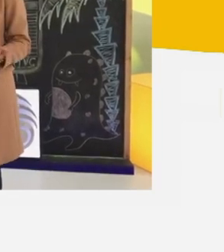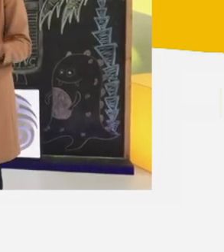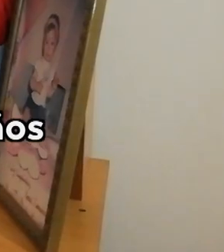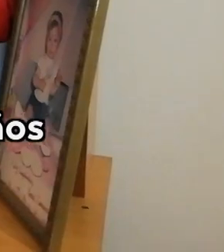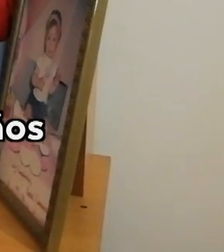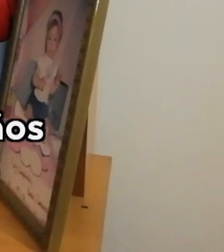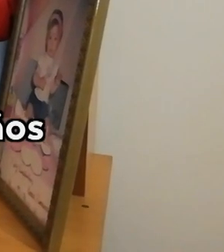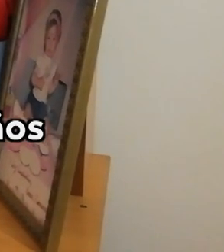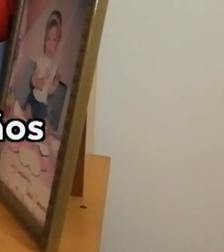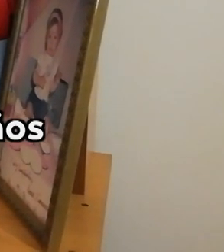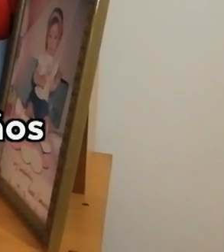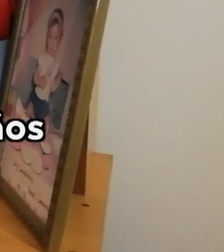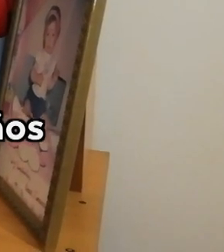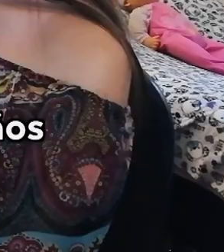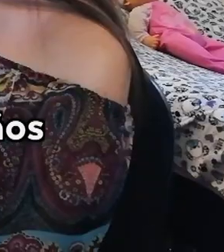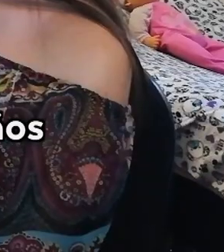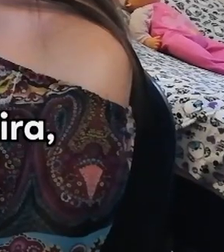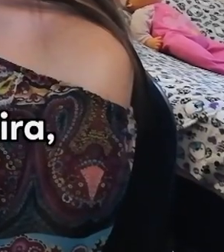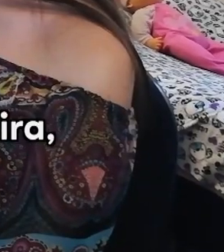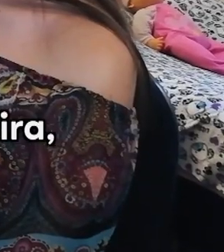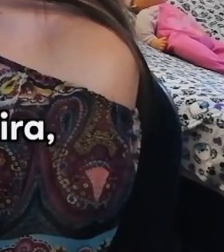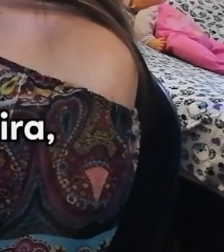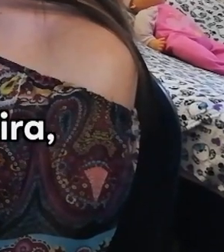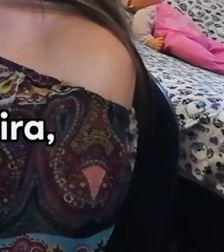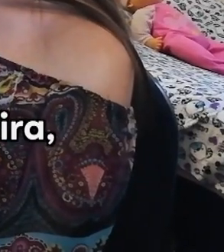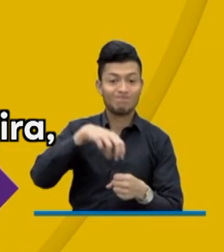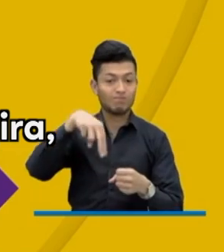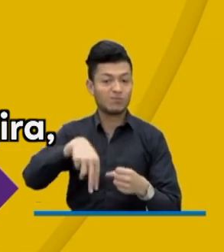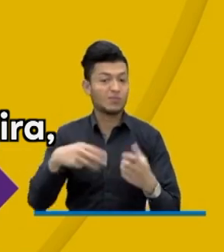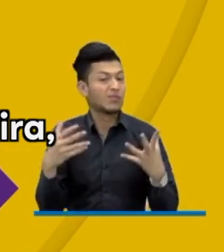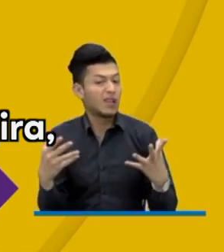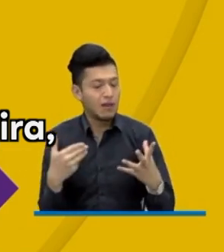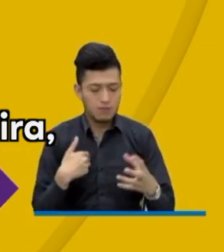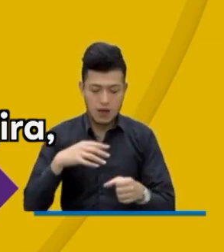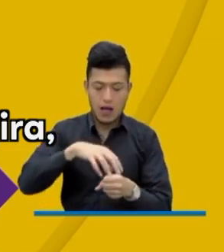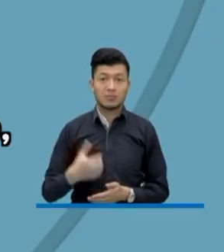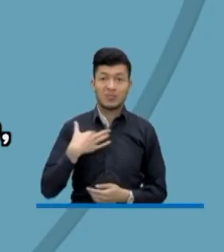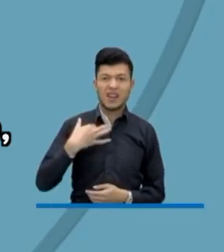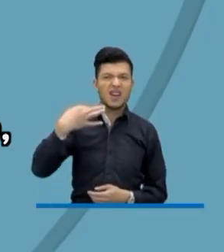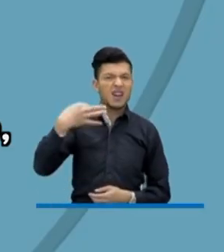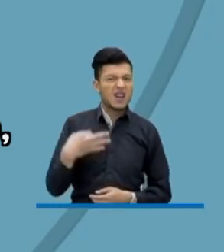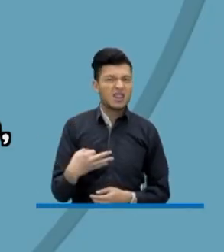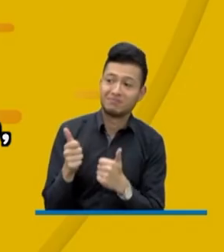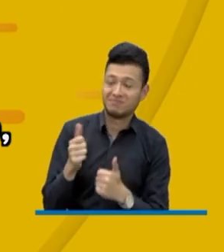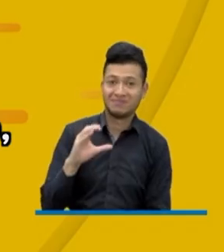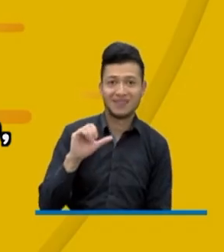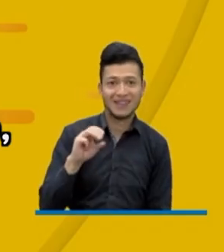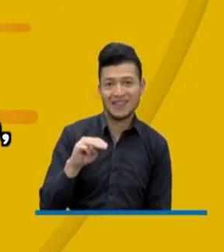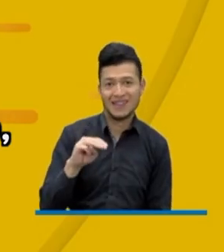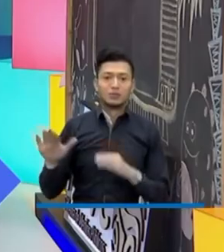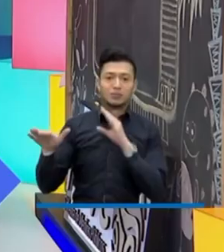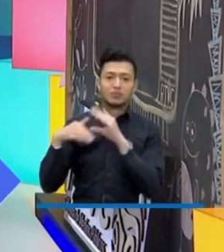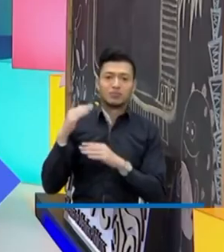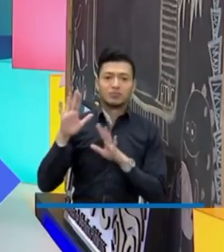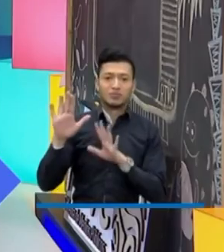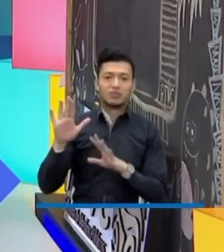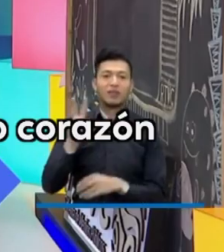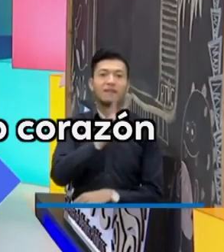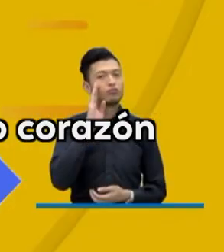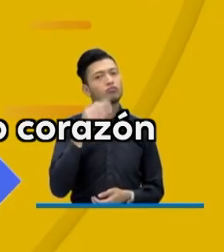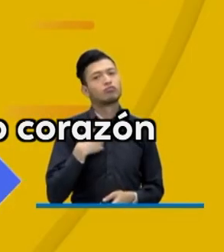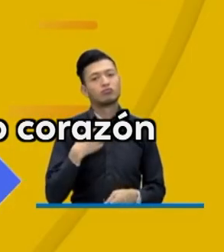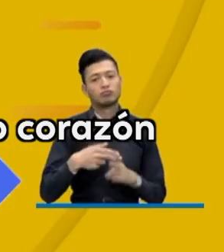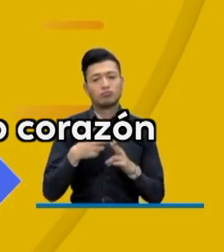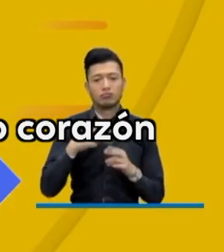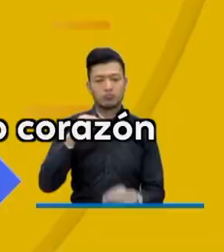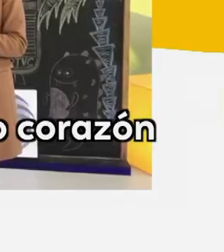recibimos la retroalimentación de los niños, que nos describen desde la Guajira, desde el Chocó hasta Pasto, hasta Putumayo.